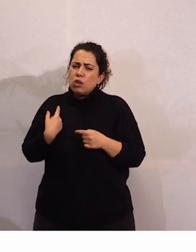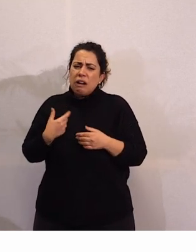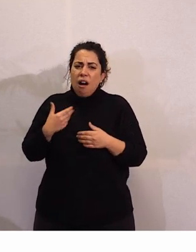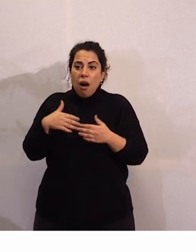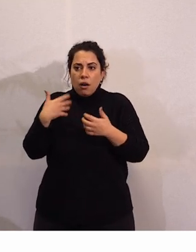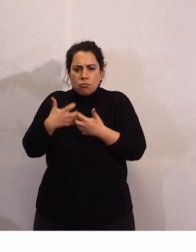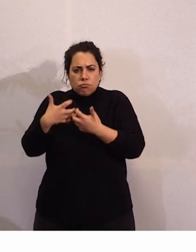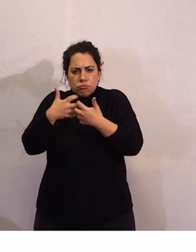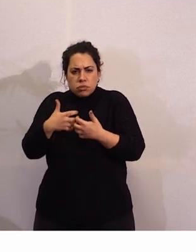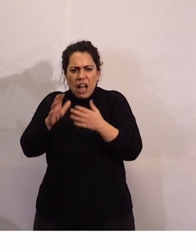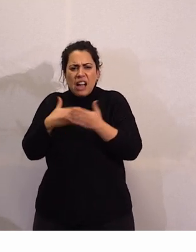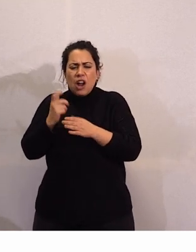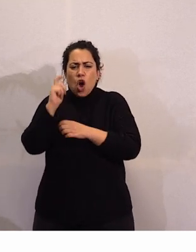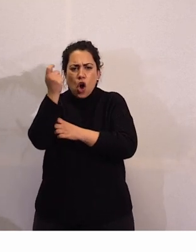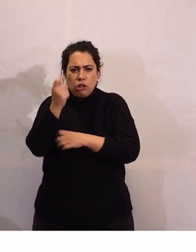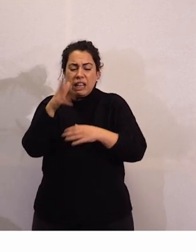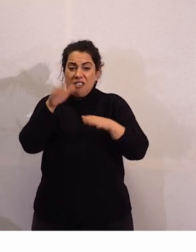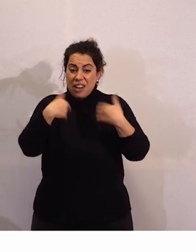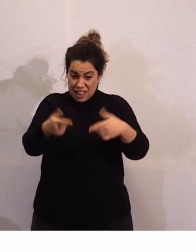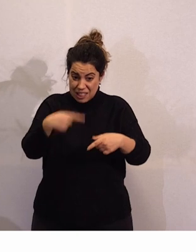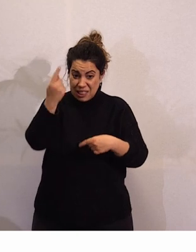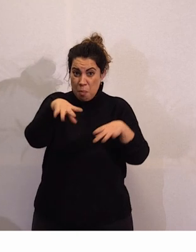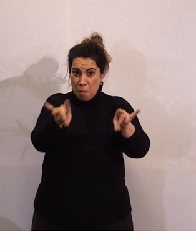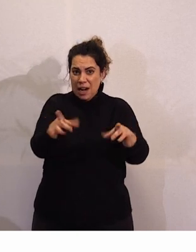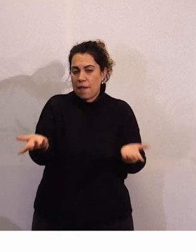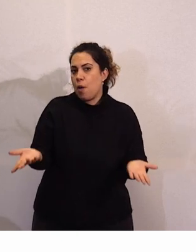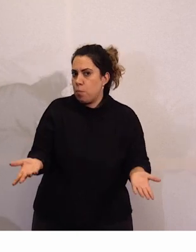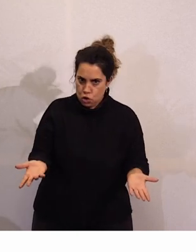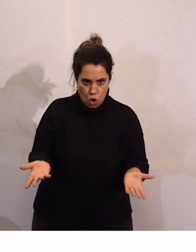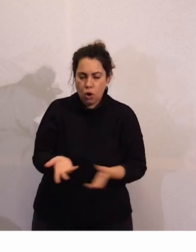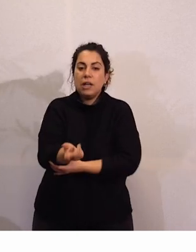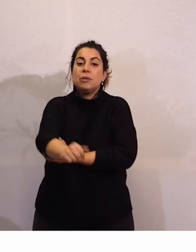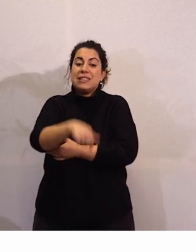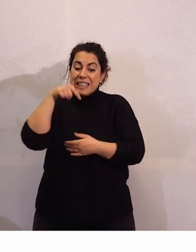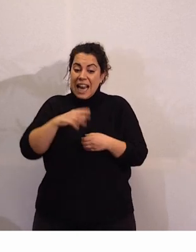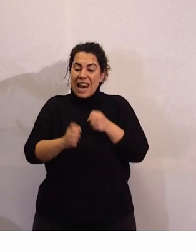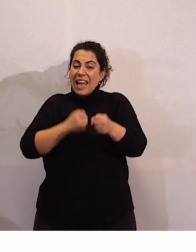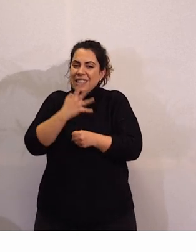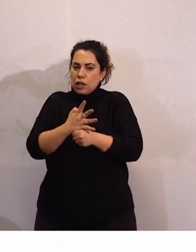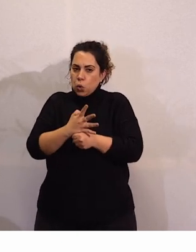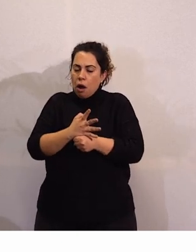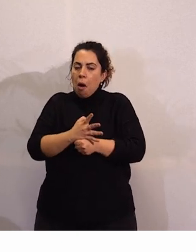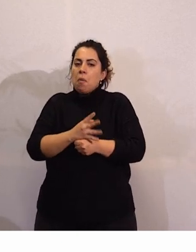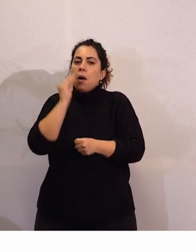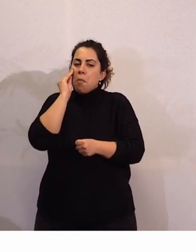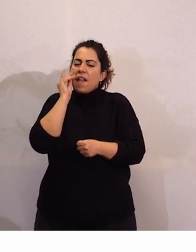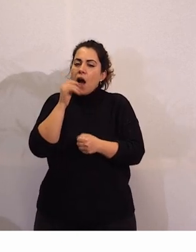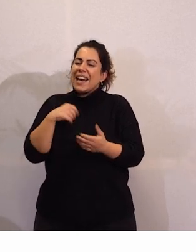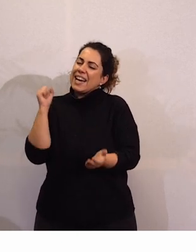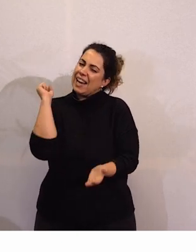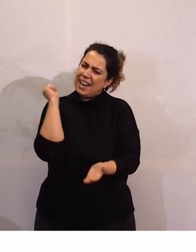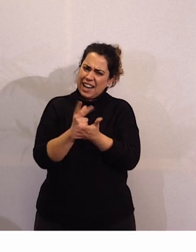no sirva para nada por tanto bueno pues en esta legislatura yo creo que tenemos el reto